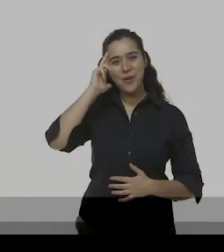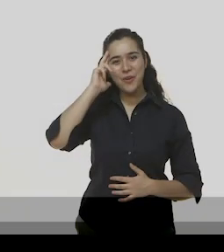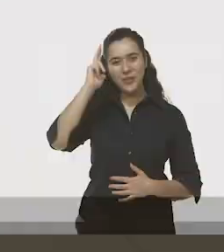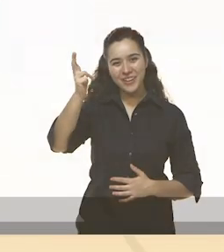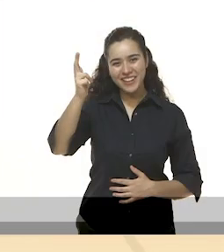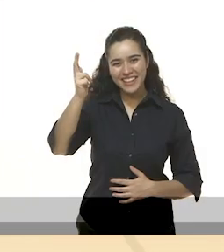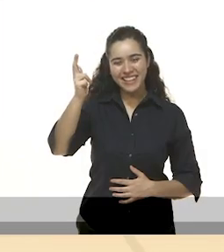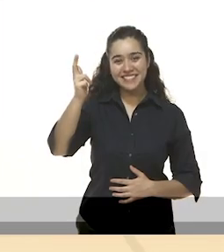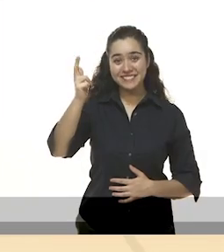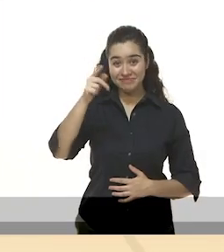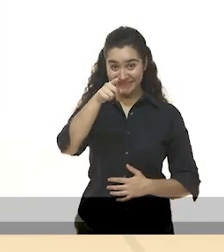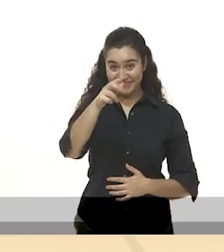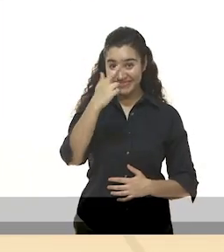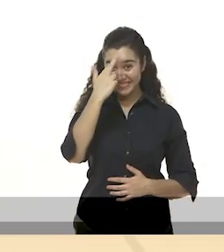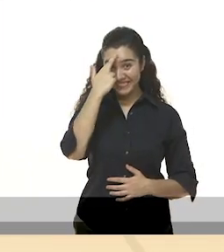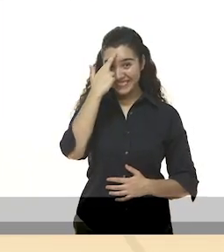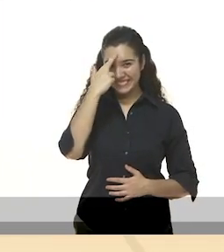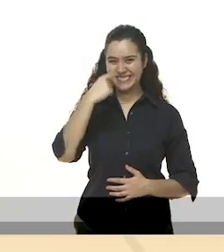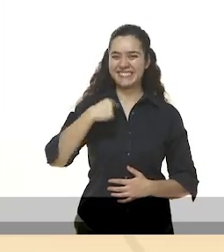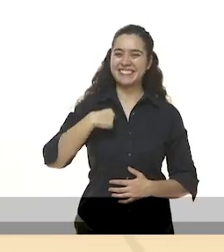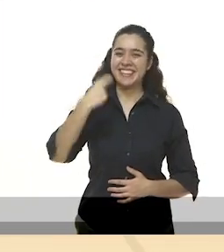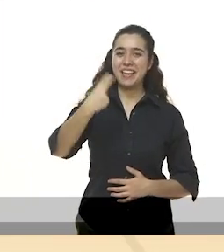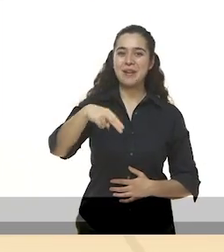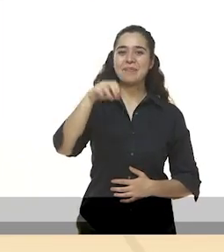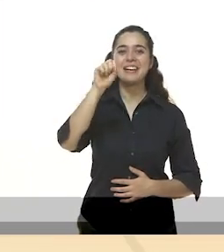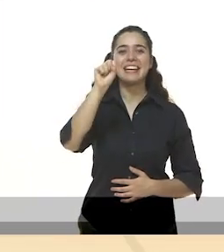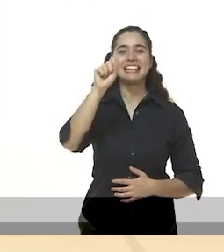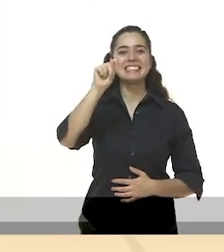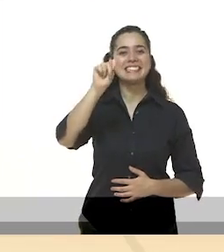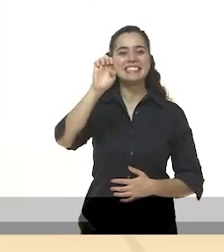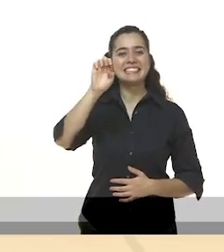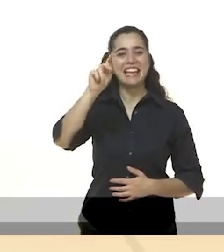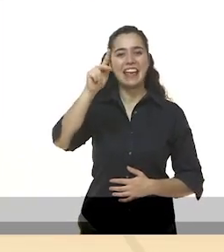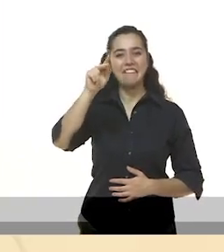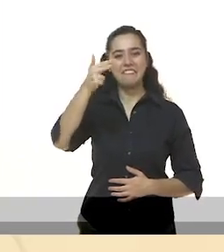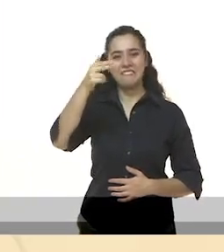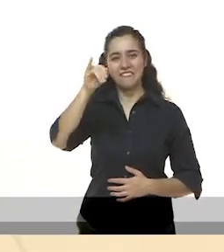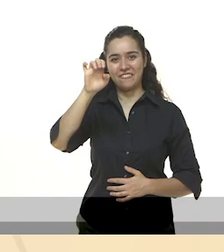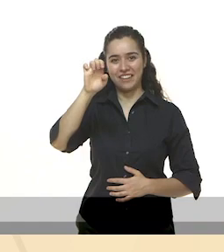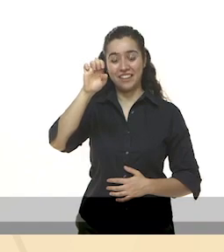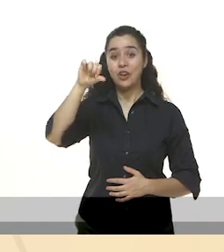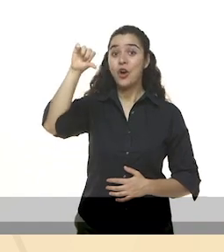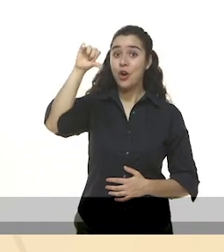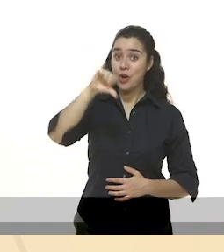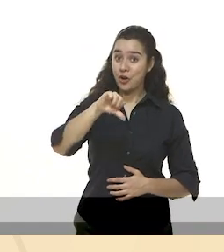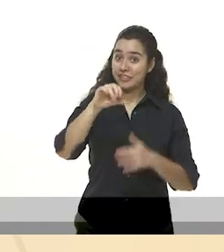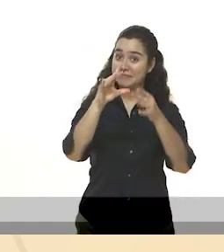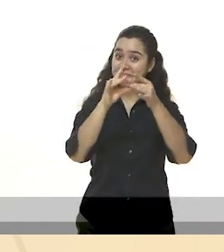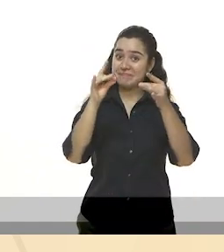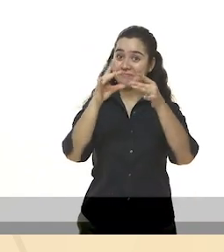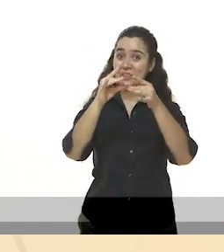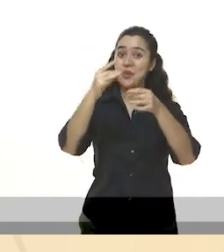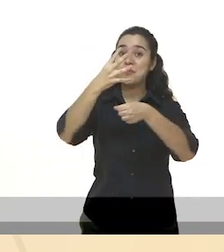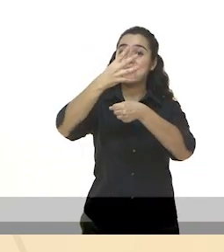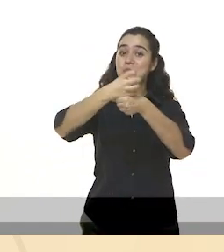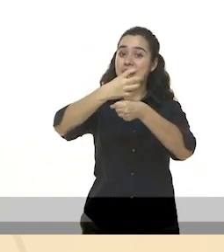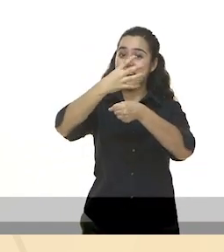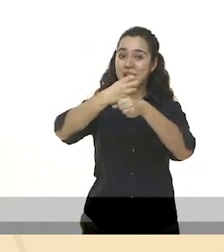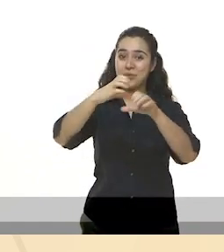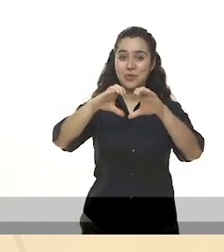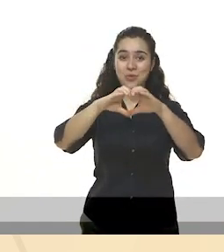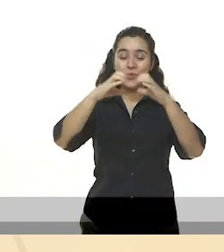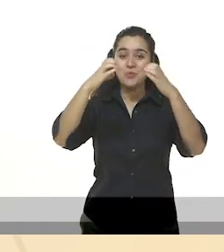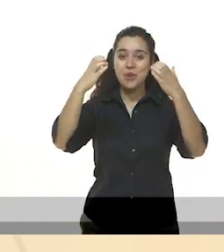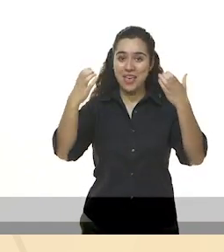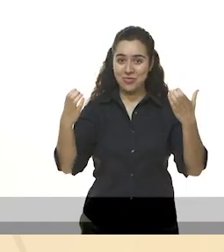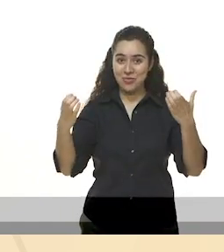¡Hola amiguitas y amiguitos! ¿Me recuerdan? Soy Steffi, de la Contraloría del Estado. El día de hoy les contaré nuestro cuarto cuento de la